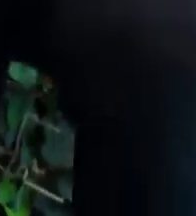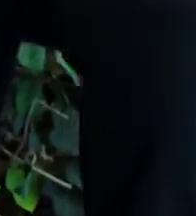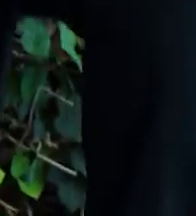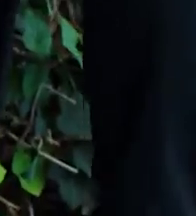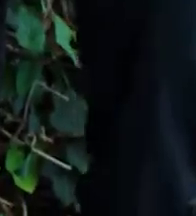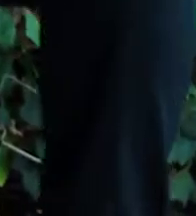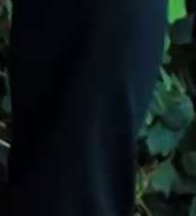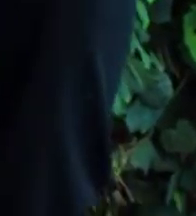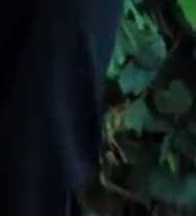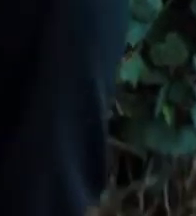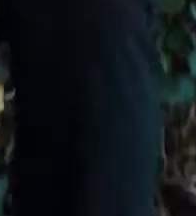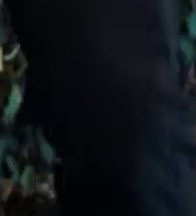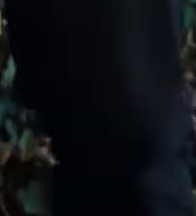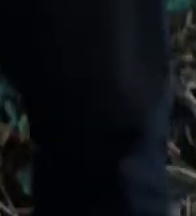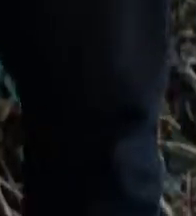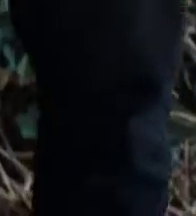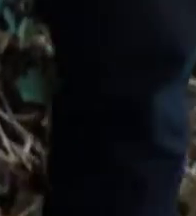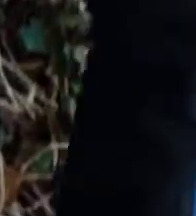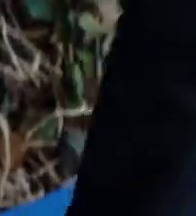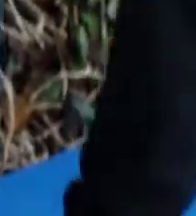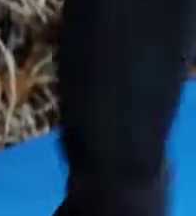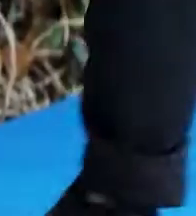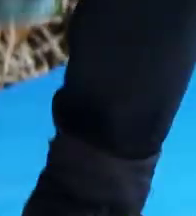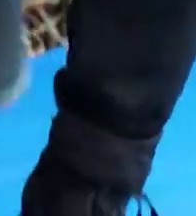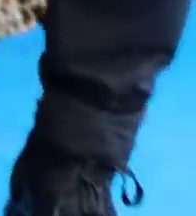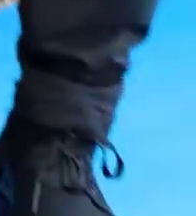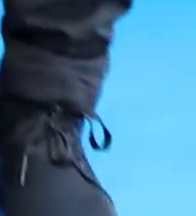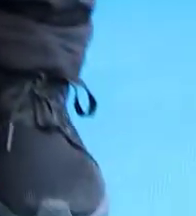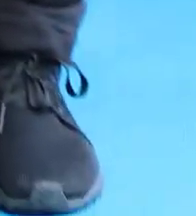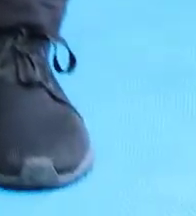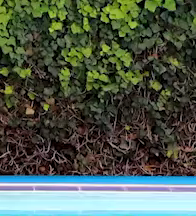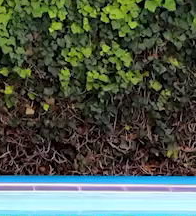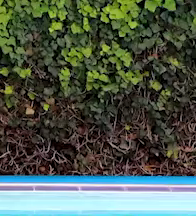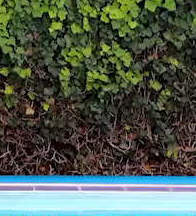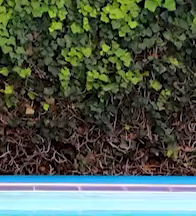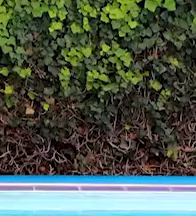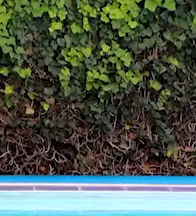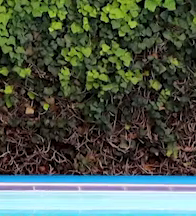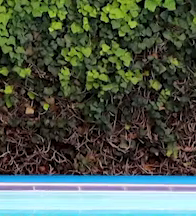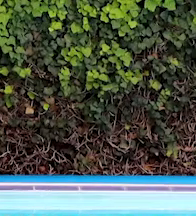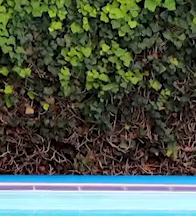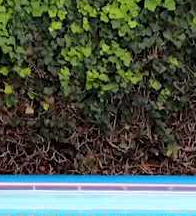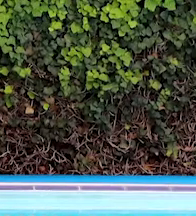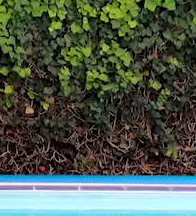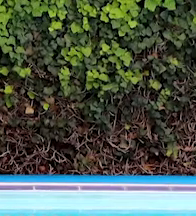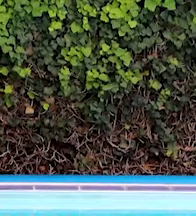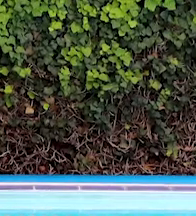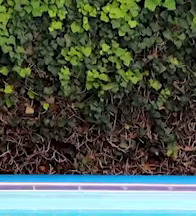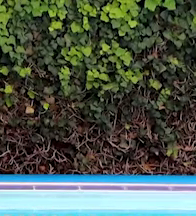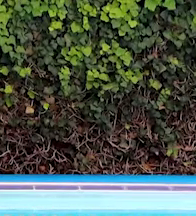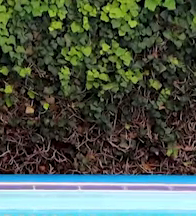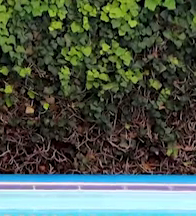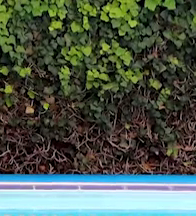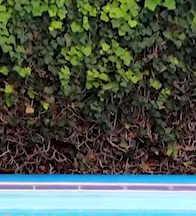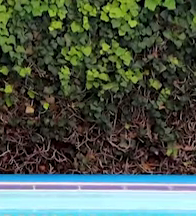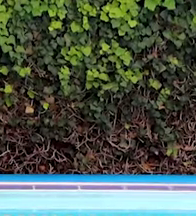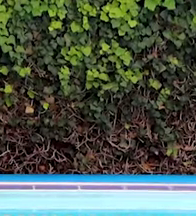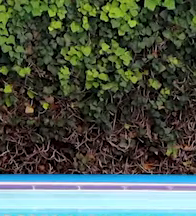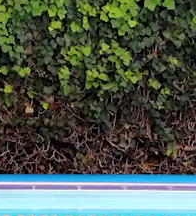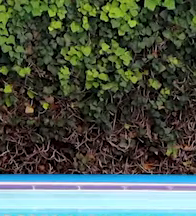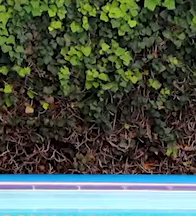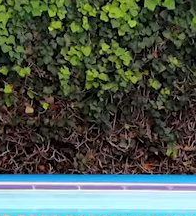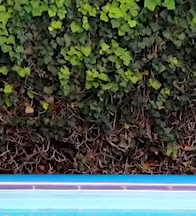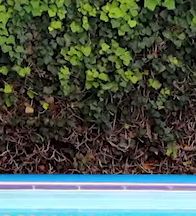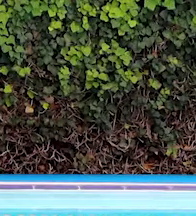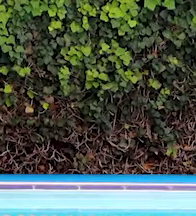y elevamos talón. Derecha y elevamos talón. Ahí está. Bien. Un poco